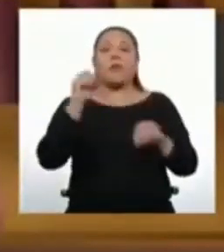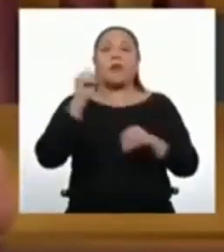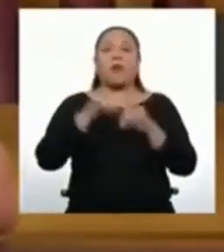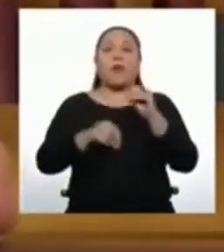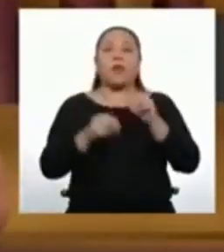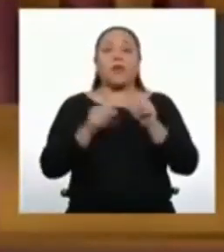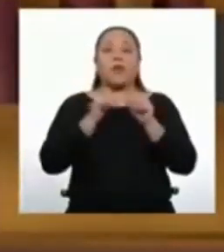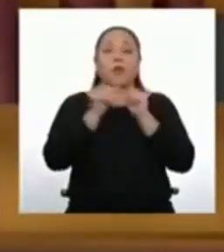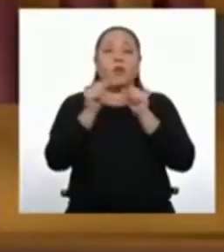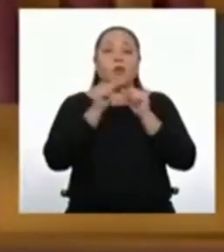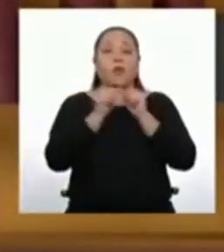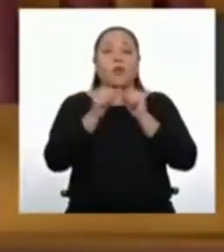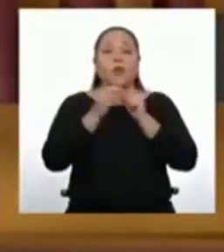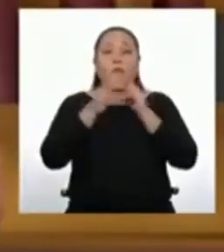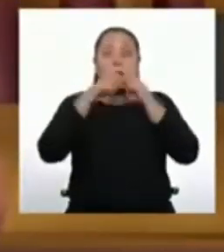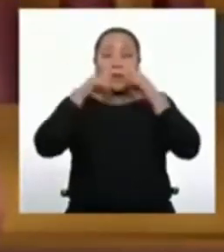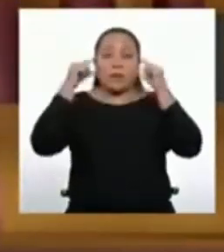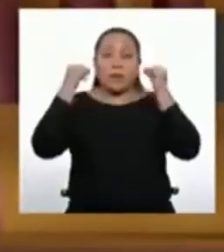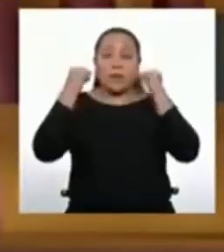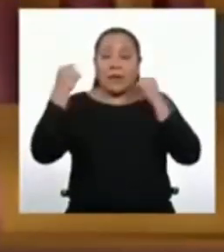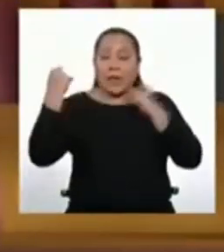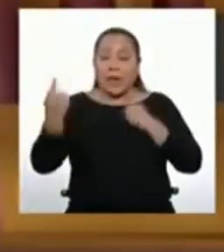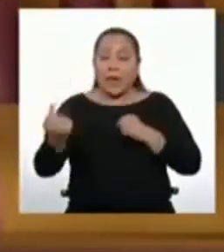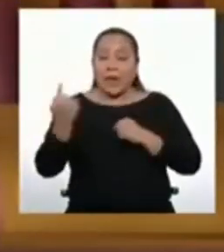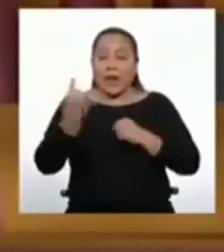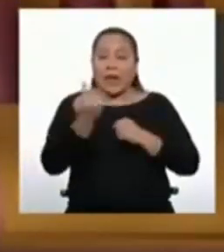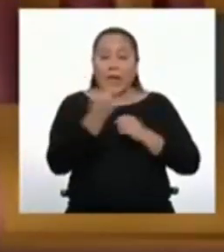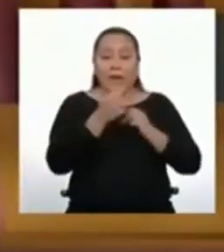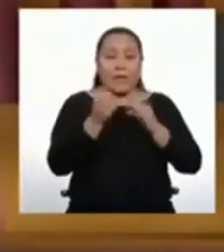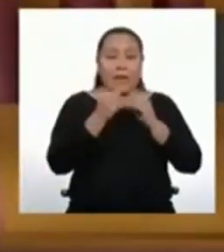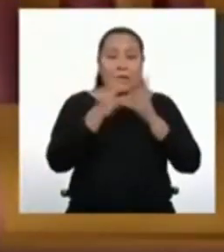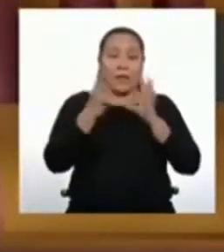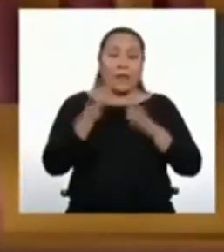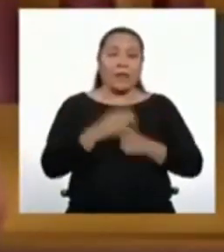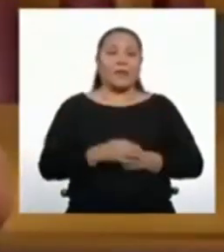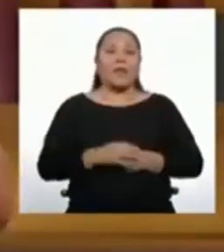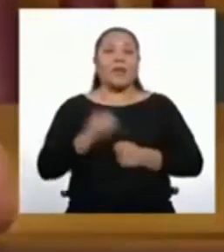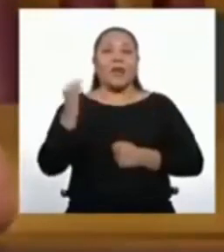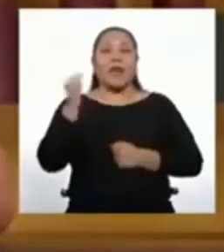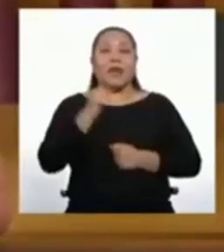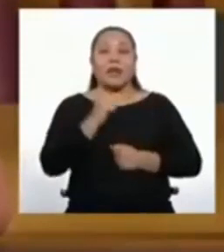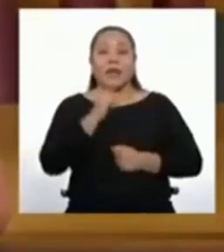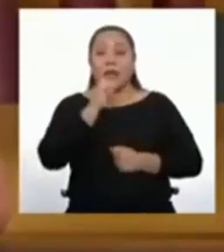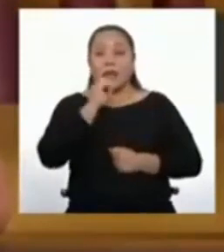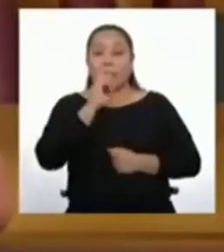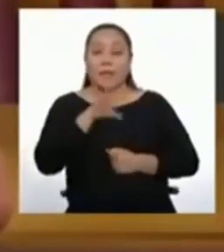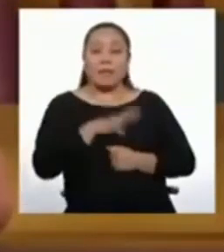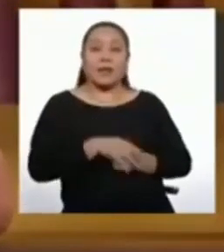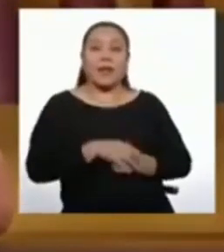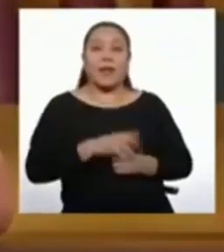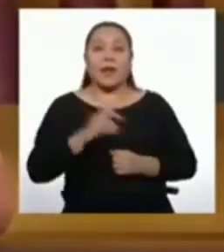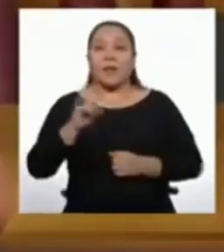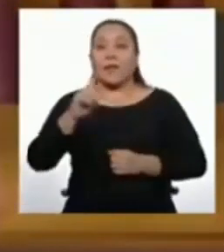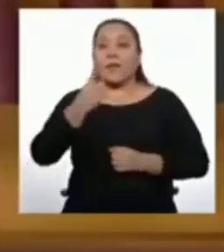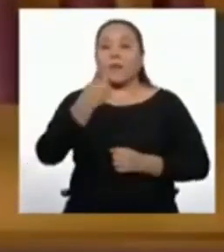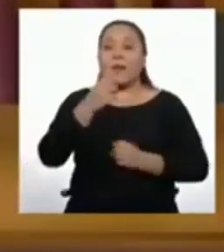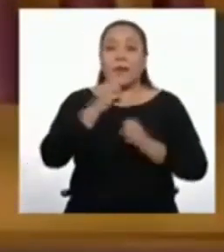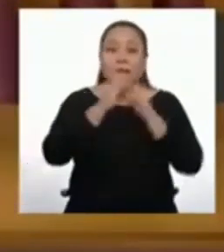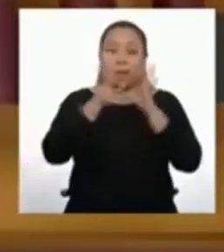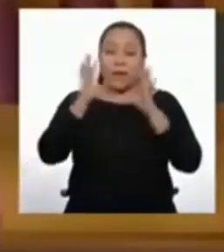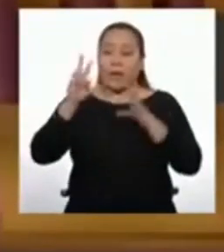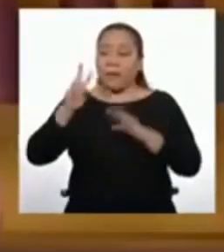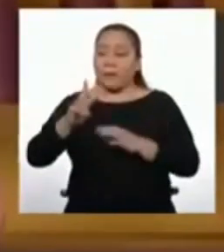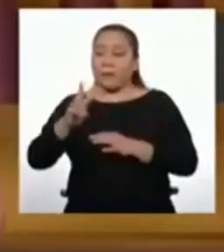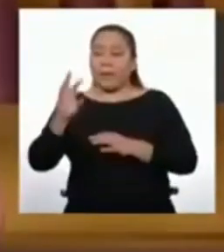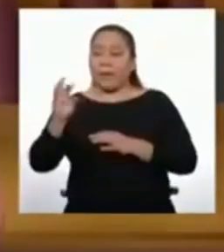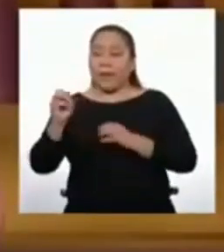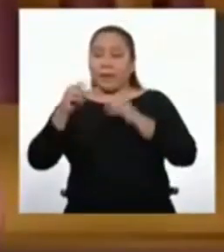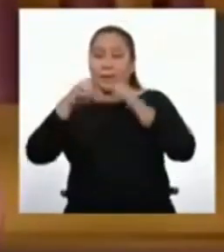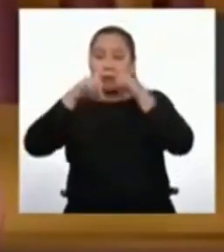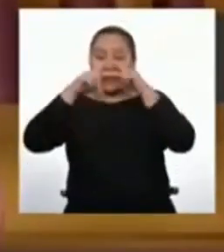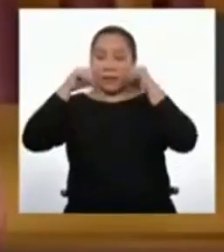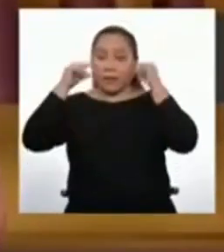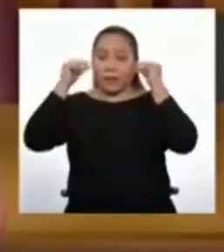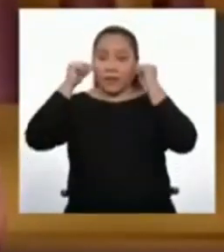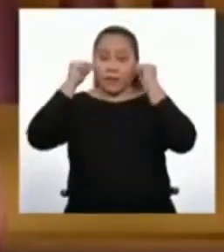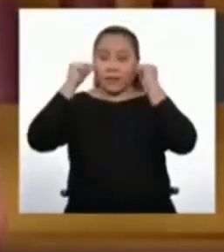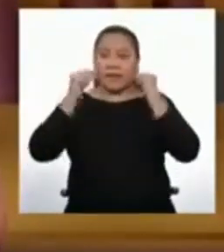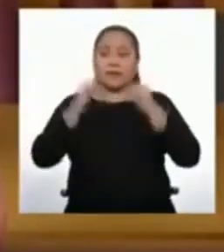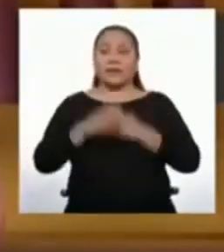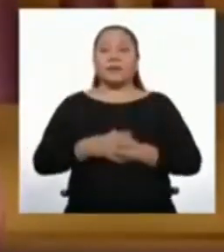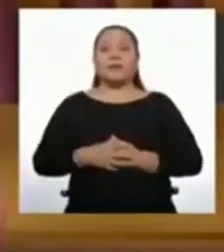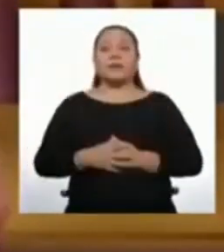confeccionarán cada día. En este caso, nuestros datos nos dicen que el primer día se confeccionaron 20 mascarillas.